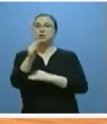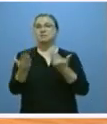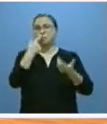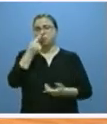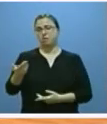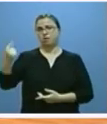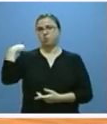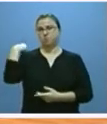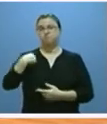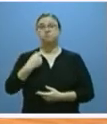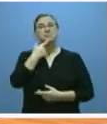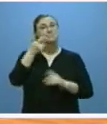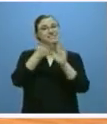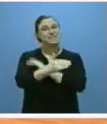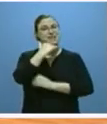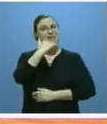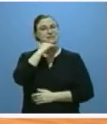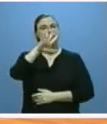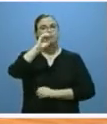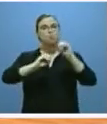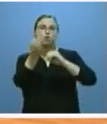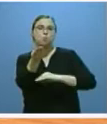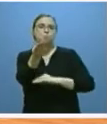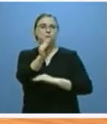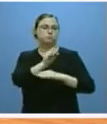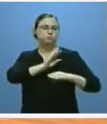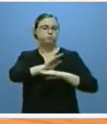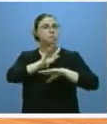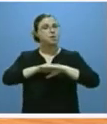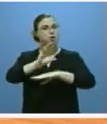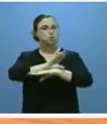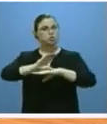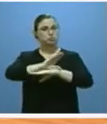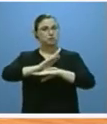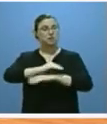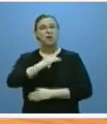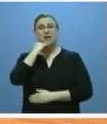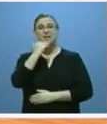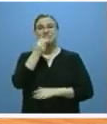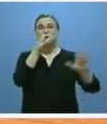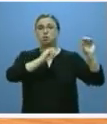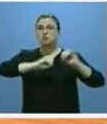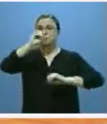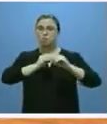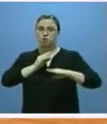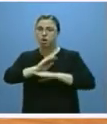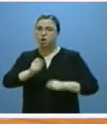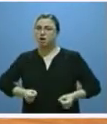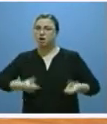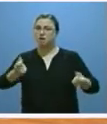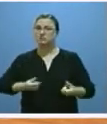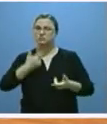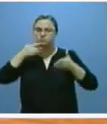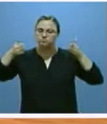es un aumento de casi el 5%. Casi el 80% de todo ese gasto se va a